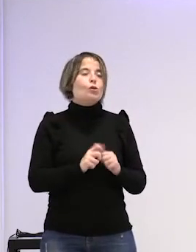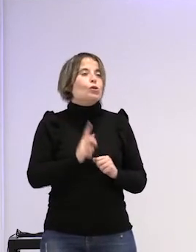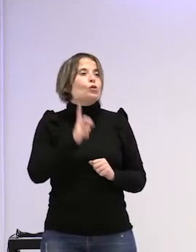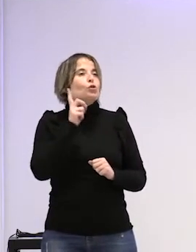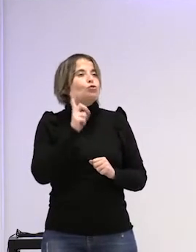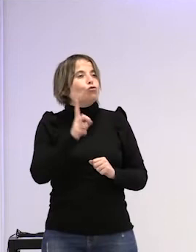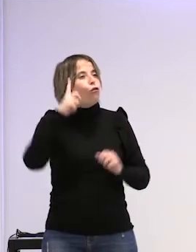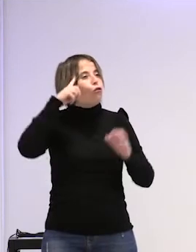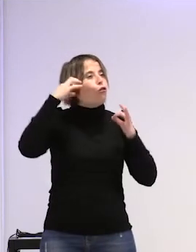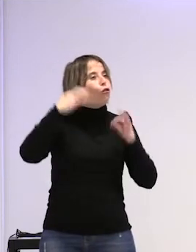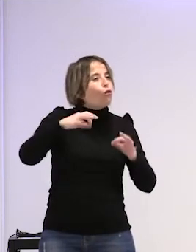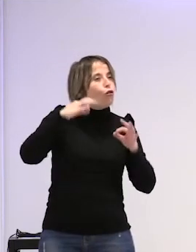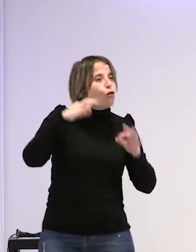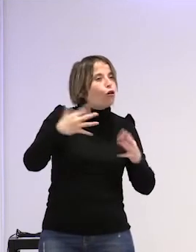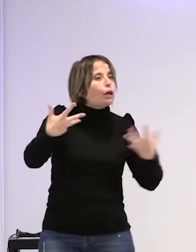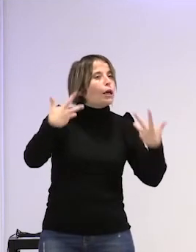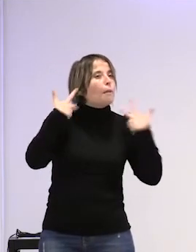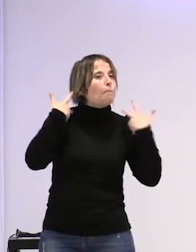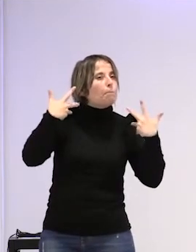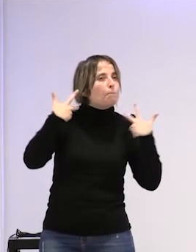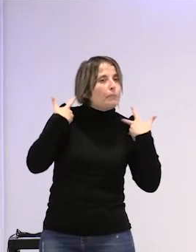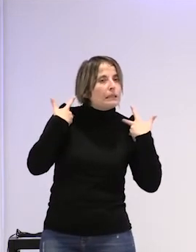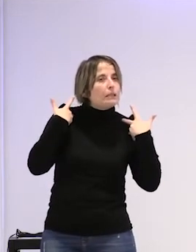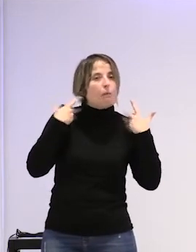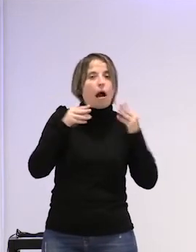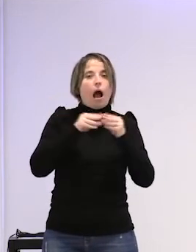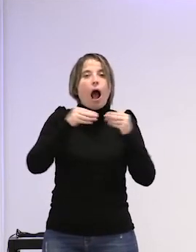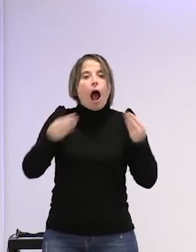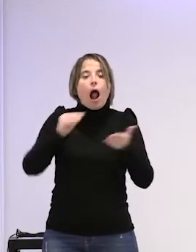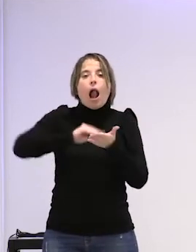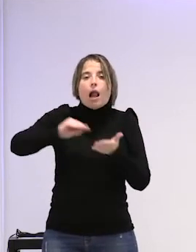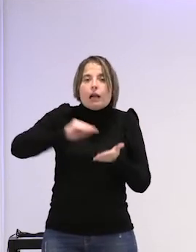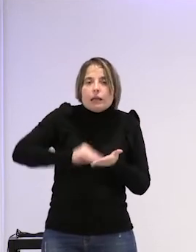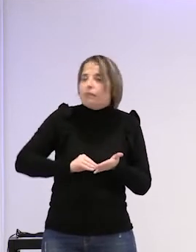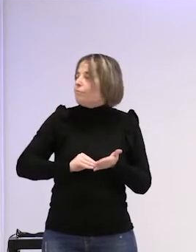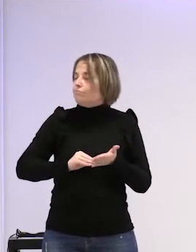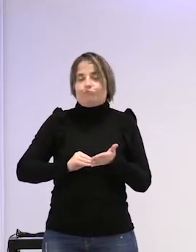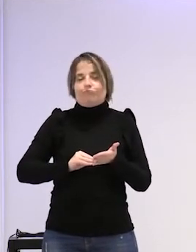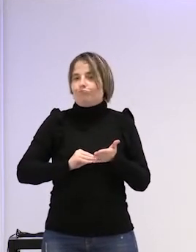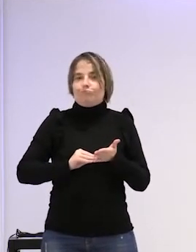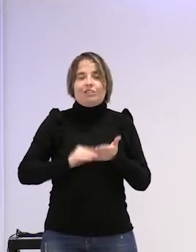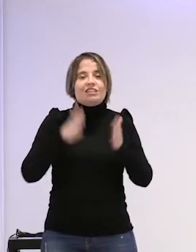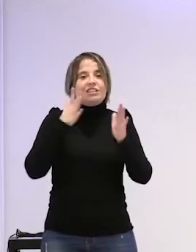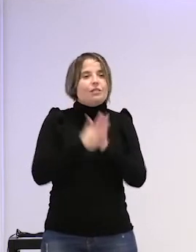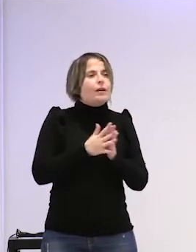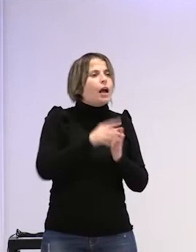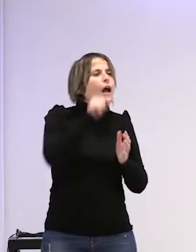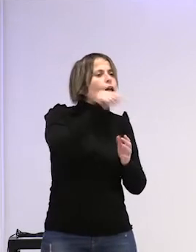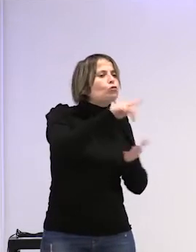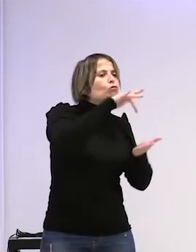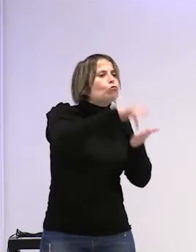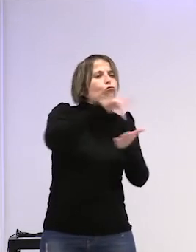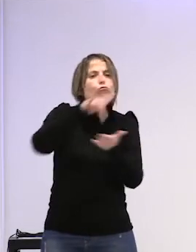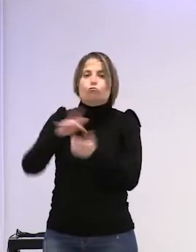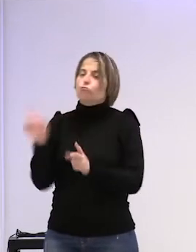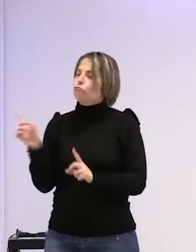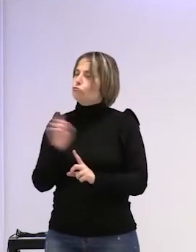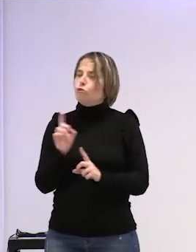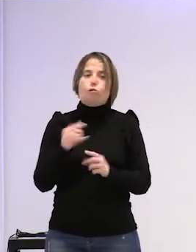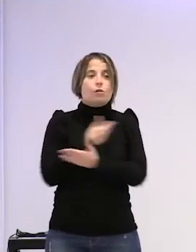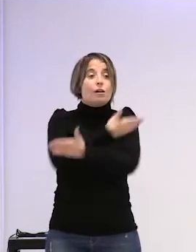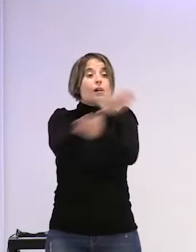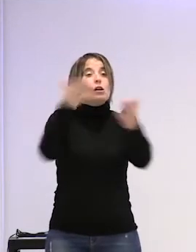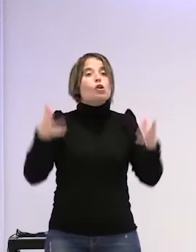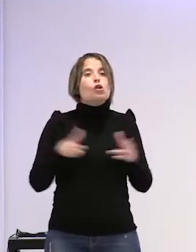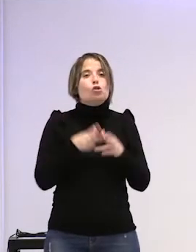lógica víctima-victimario más allá de que sea algo que pasa con unos hechos determinados sino que hay toda una sociedad